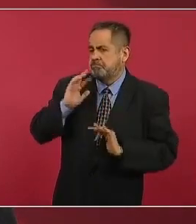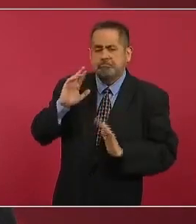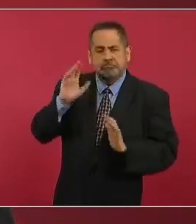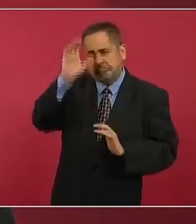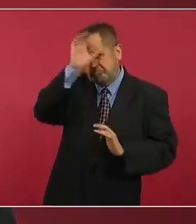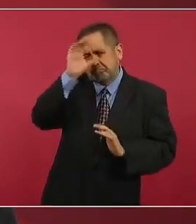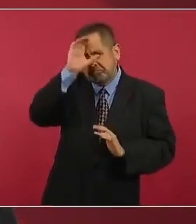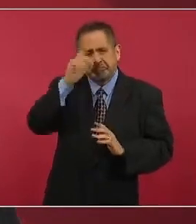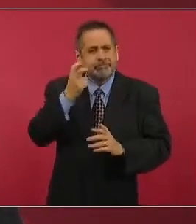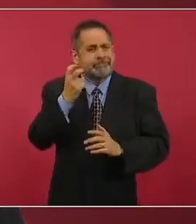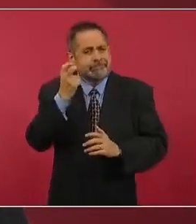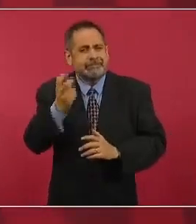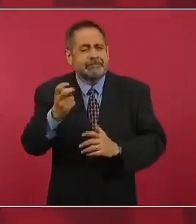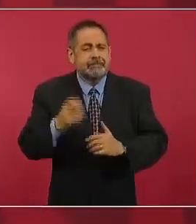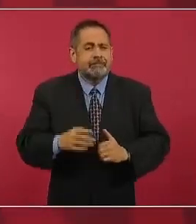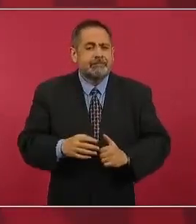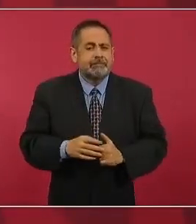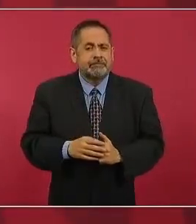nada más